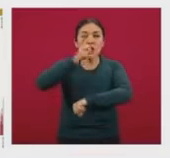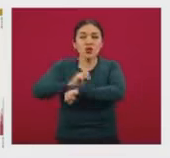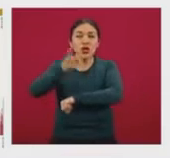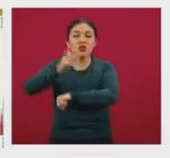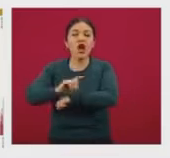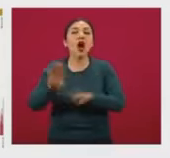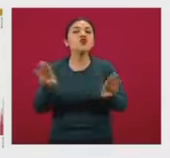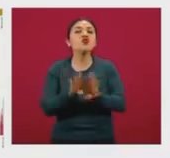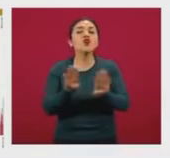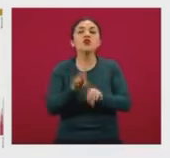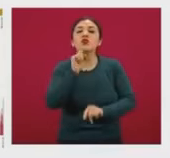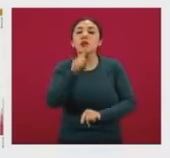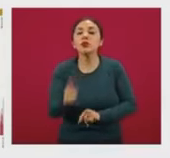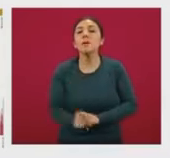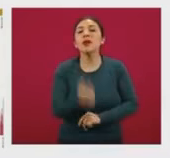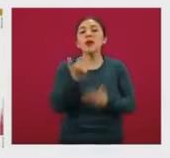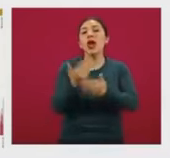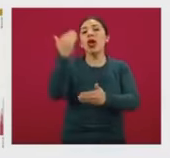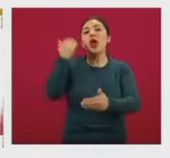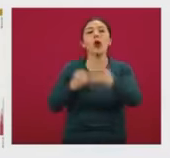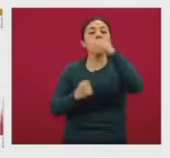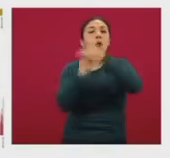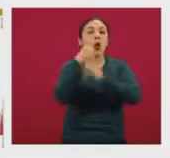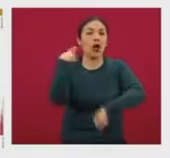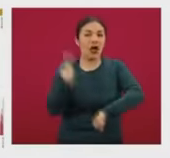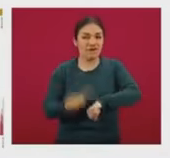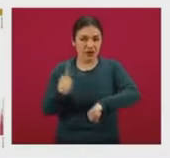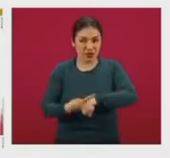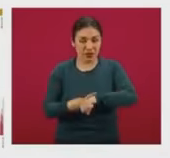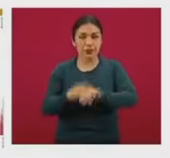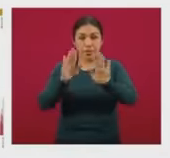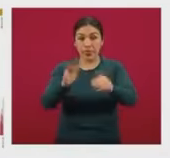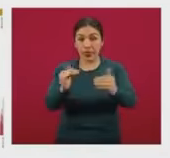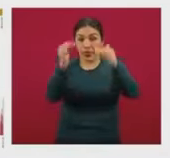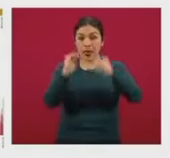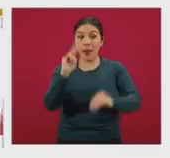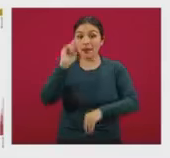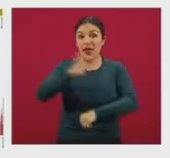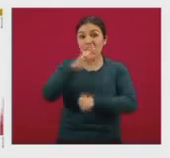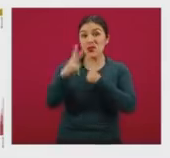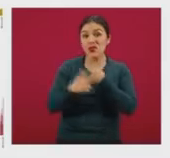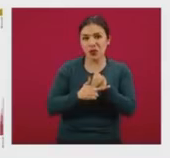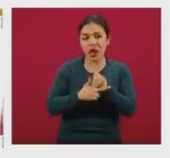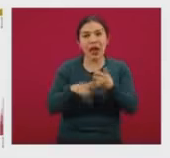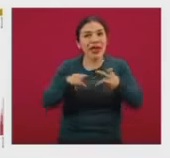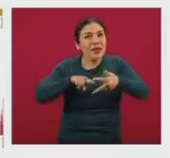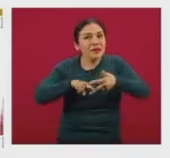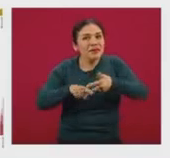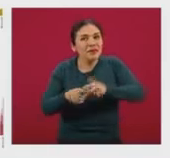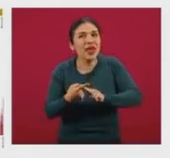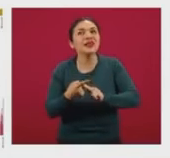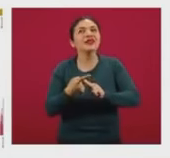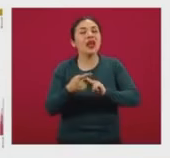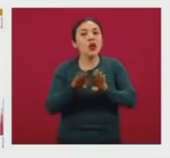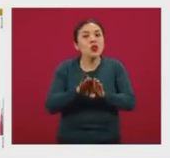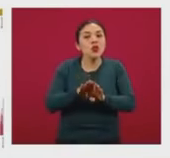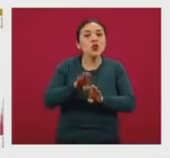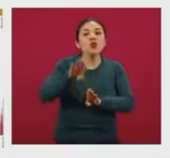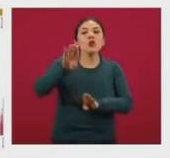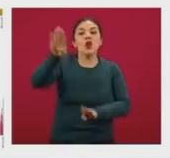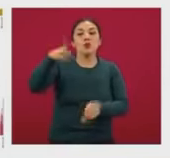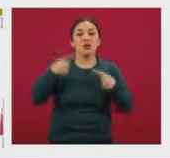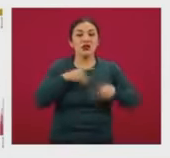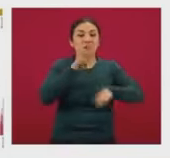las tenían en su primera ola epidémica. Si vemos Europa, había empezado a tener un repunte en las